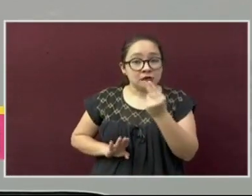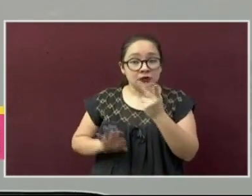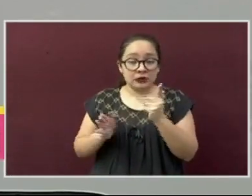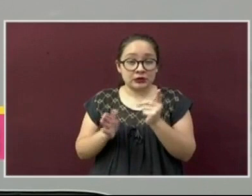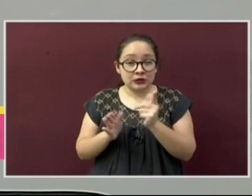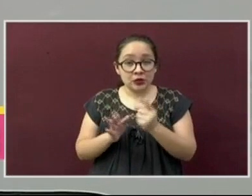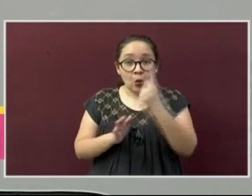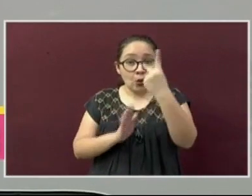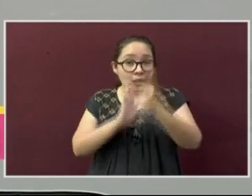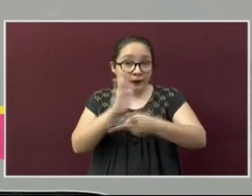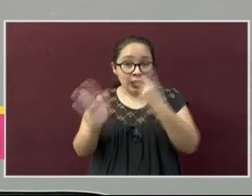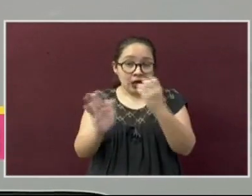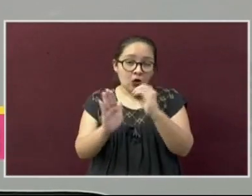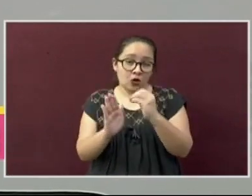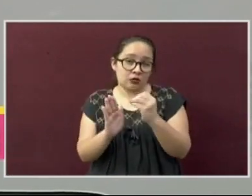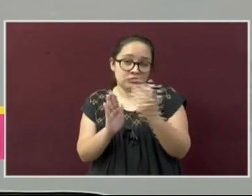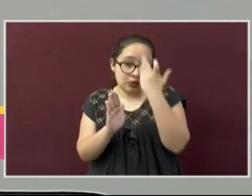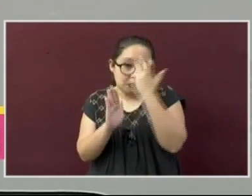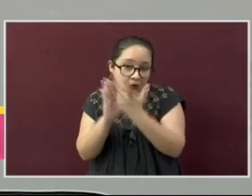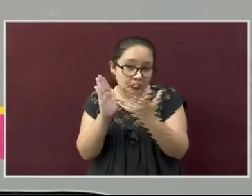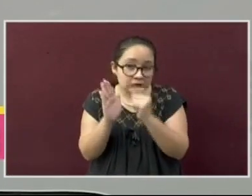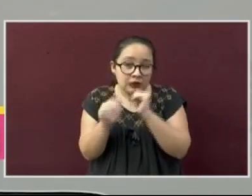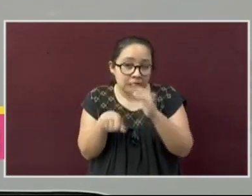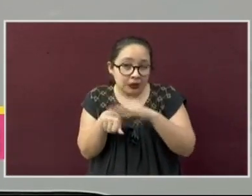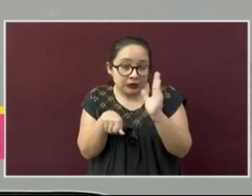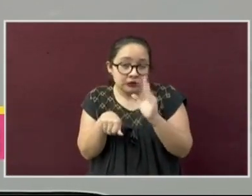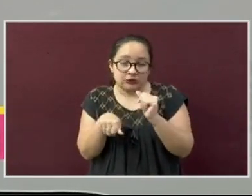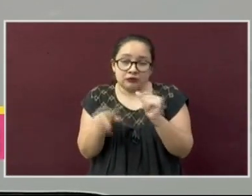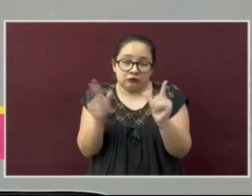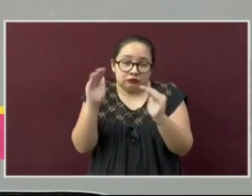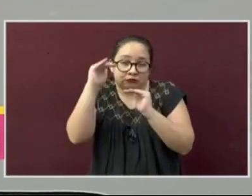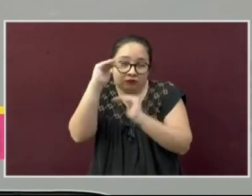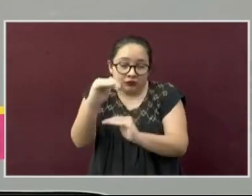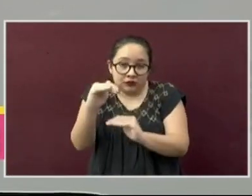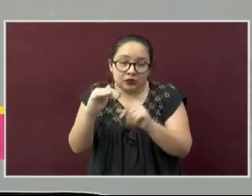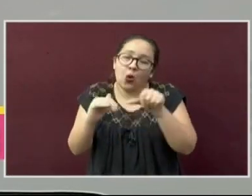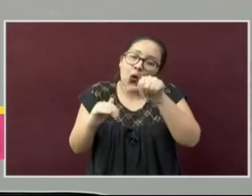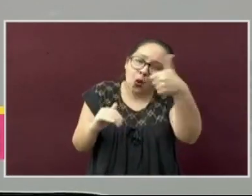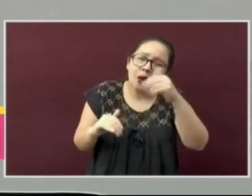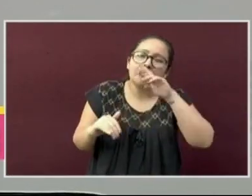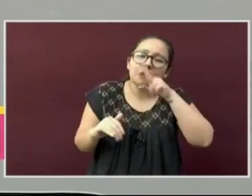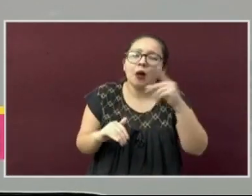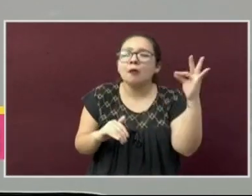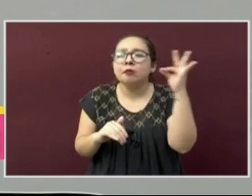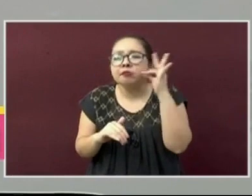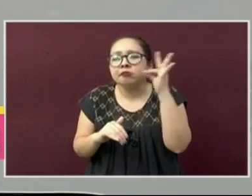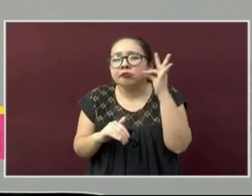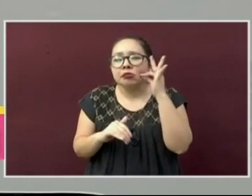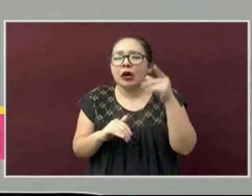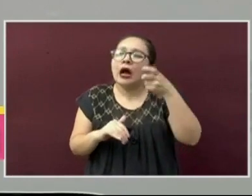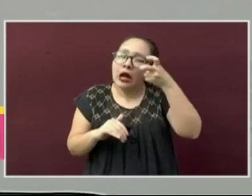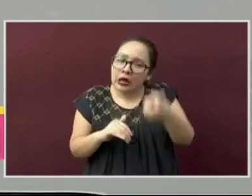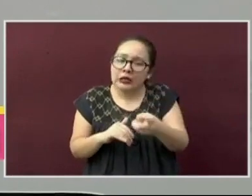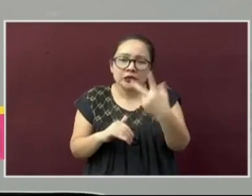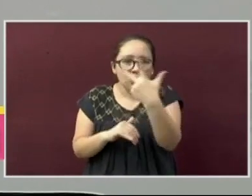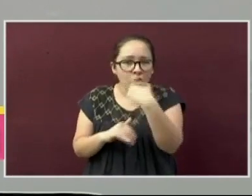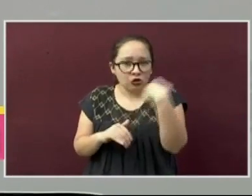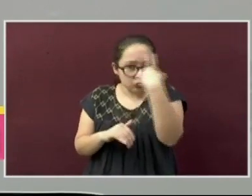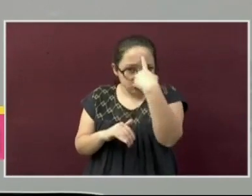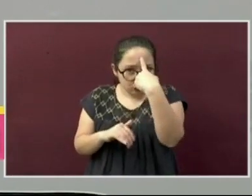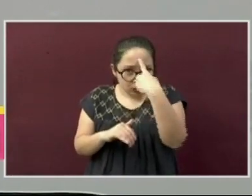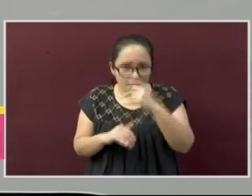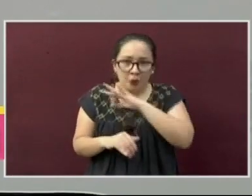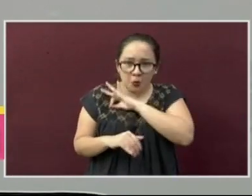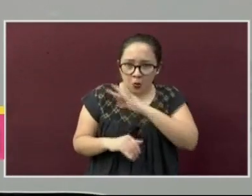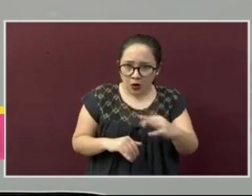Es por eso que recomendamos también el uso de mascarillas faciales de tela. Estas las puedes usar hasta por 8 horas